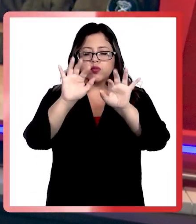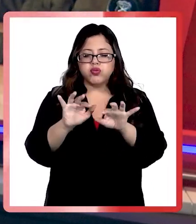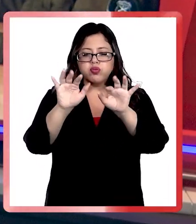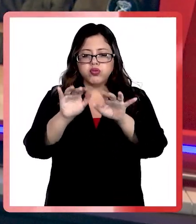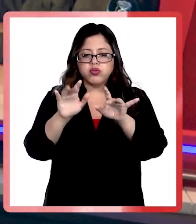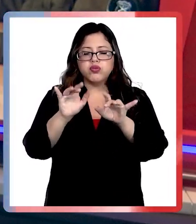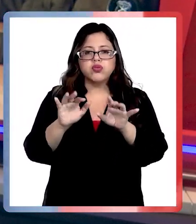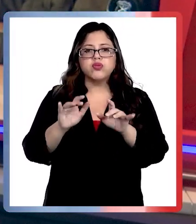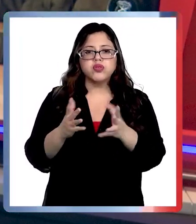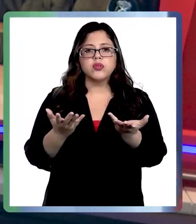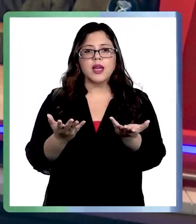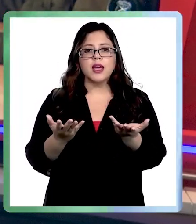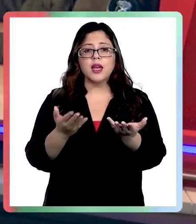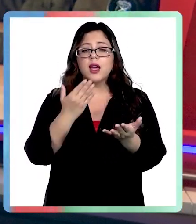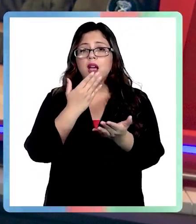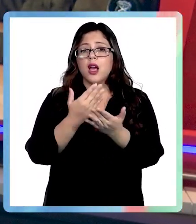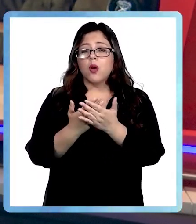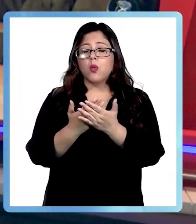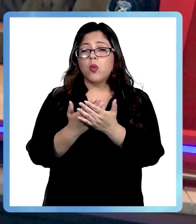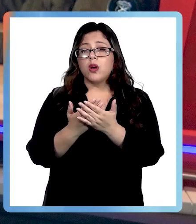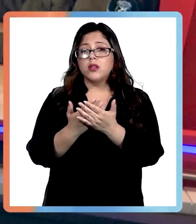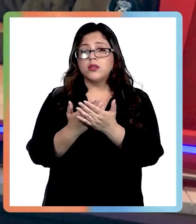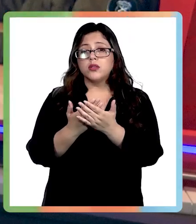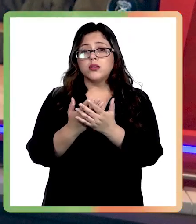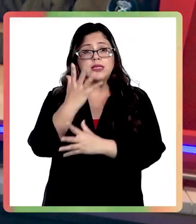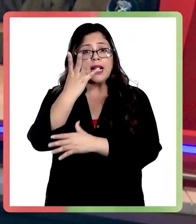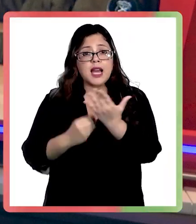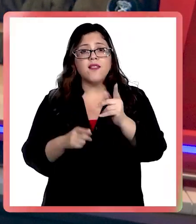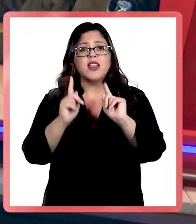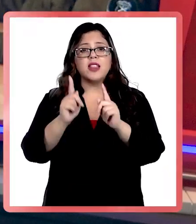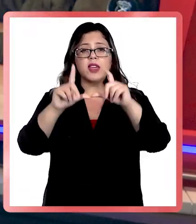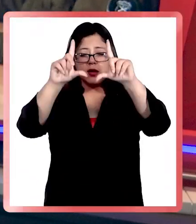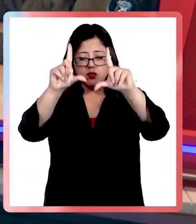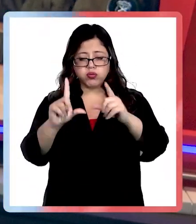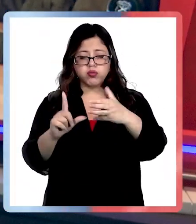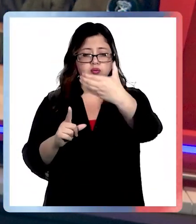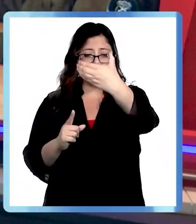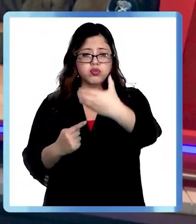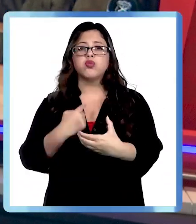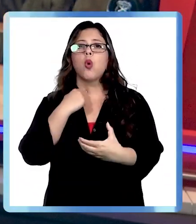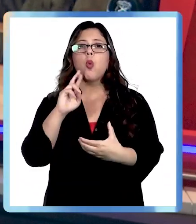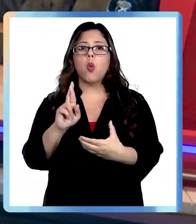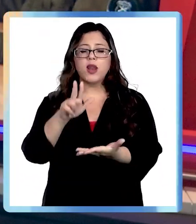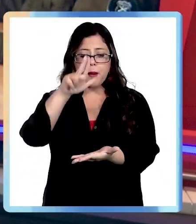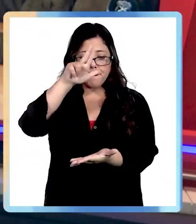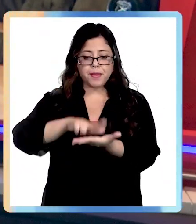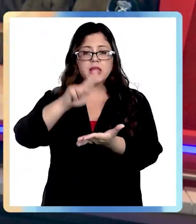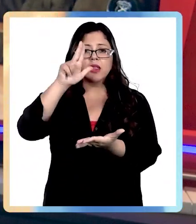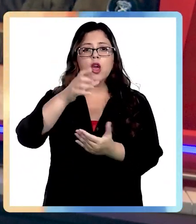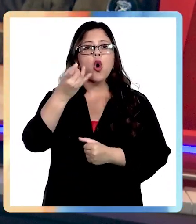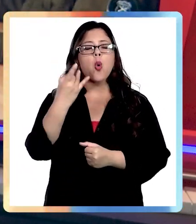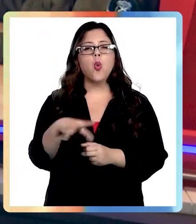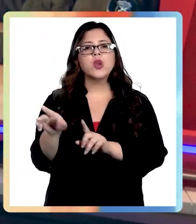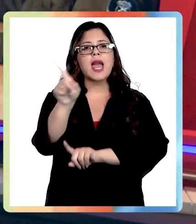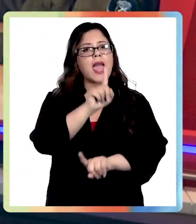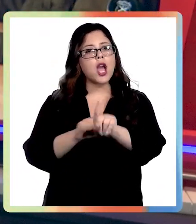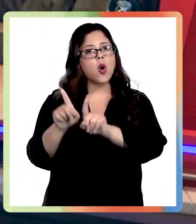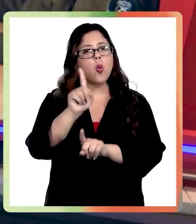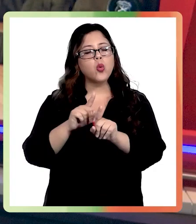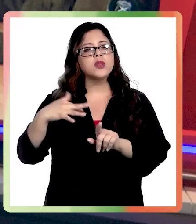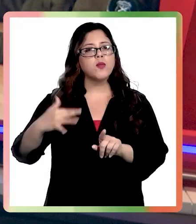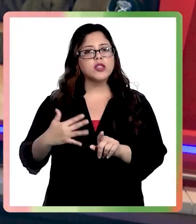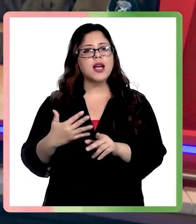que luego deben ser ratificadas con el código QR en las comisarías del país. La única excusa válida ante